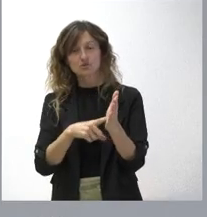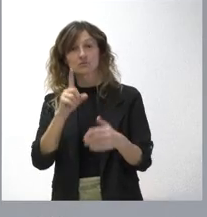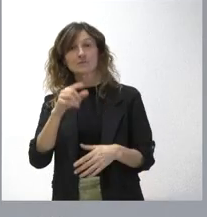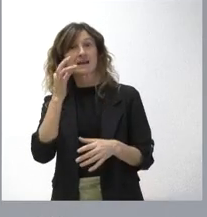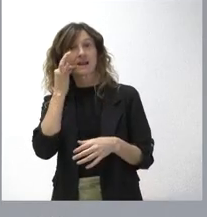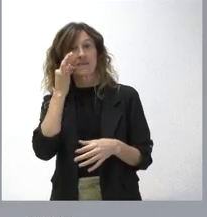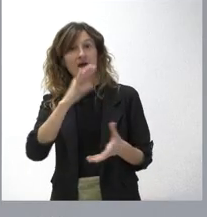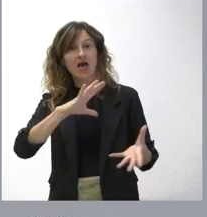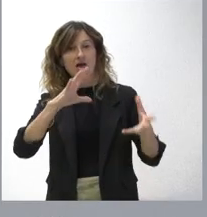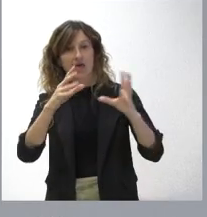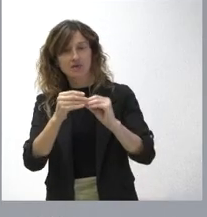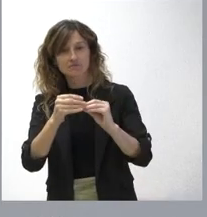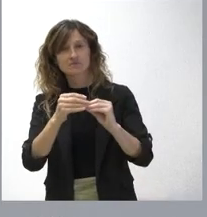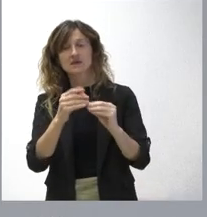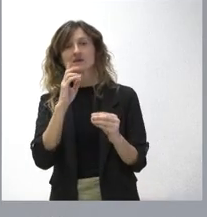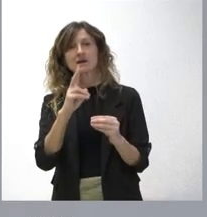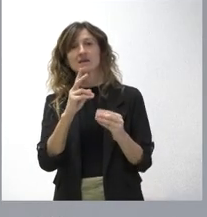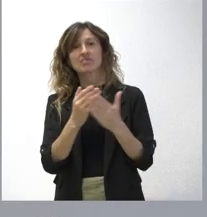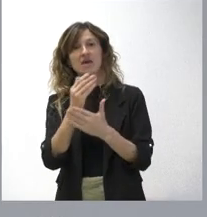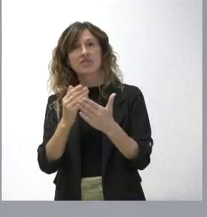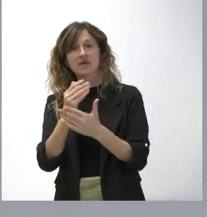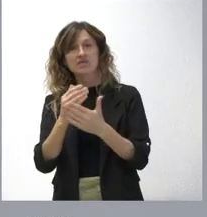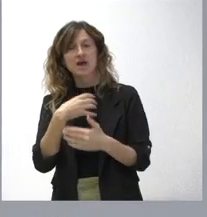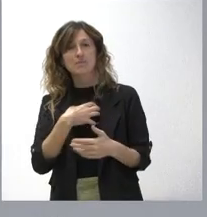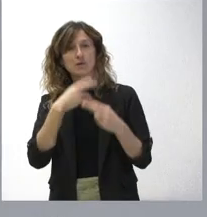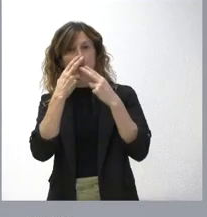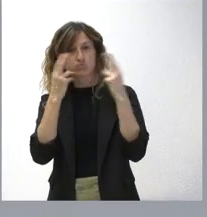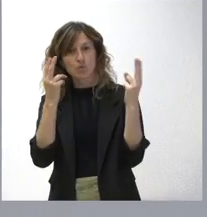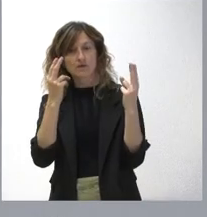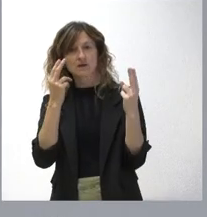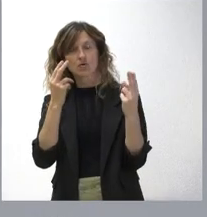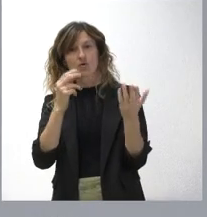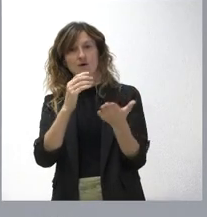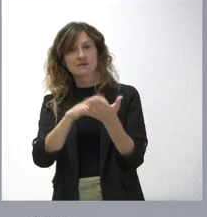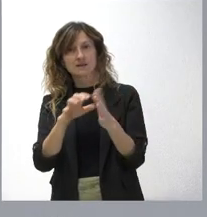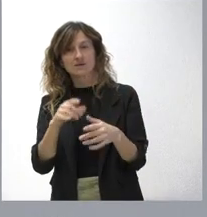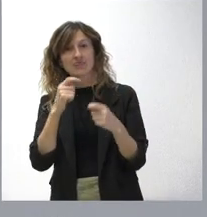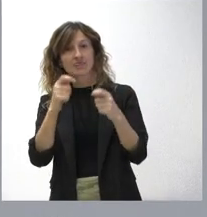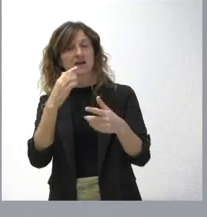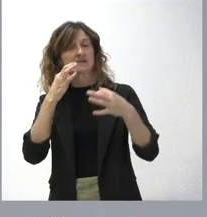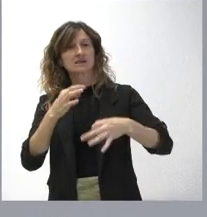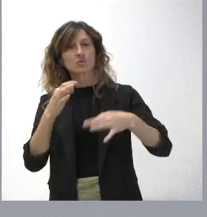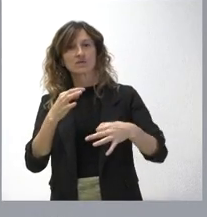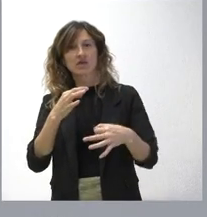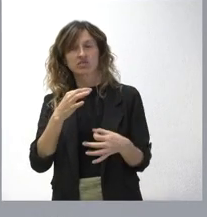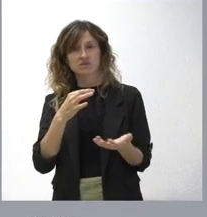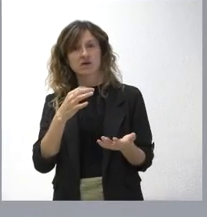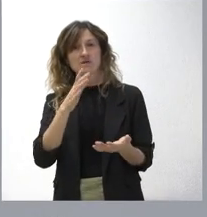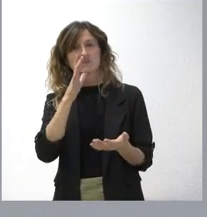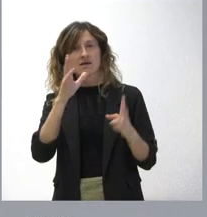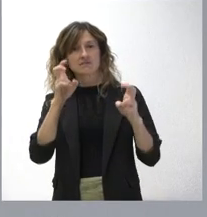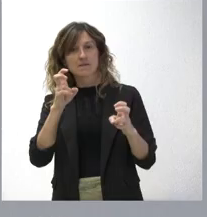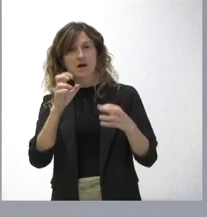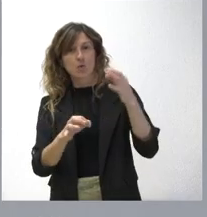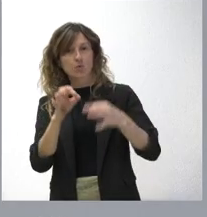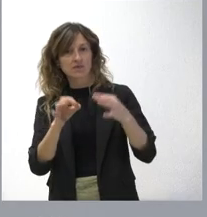la realidad y al día a día del empleo público autonómico y dar seguridad jurídica a los funcionarios en todas las situaciones